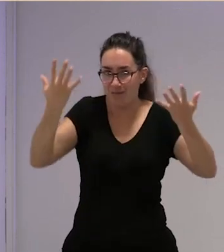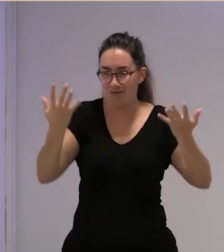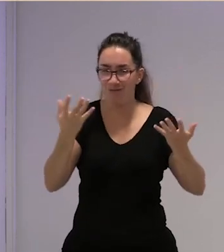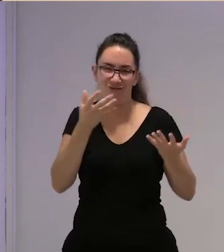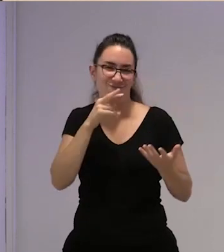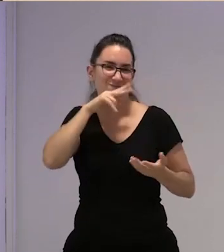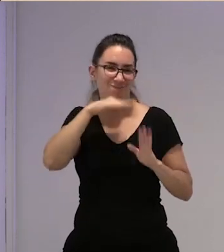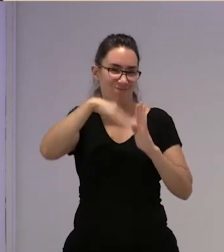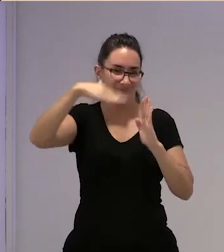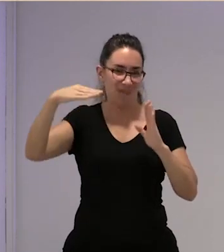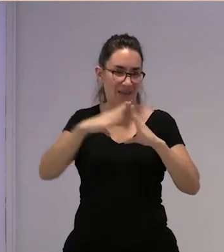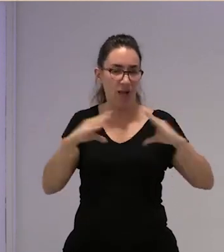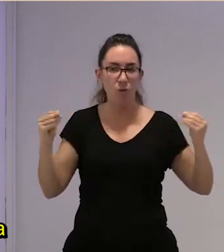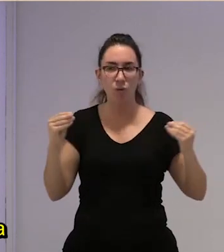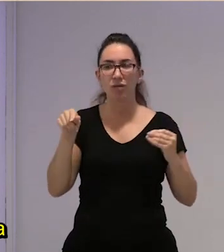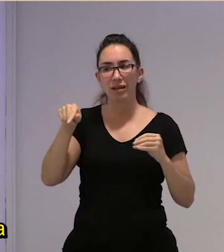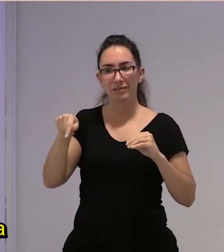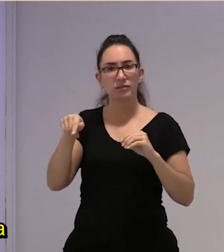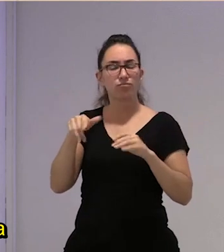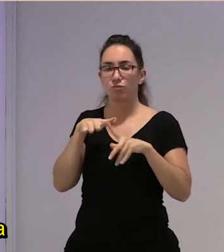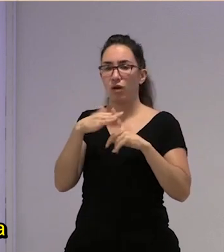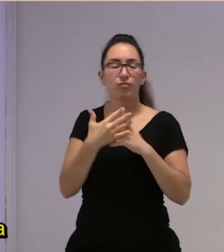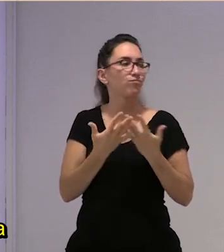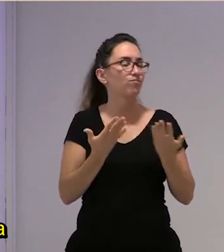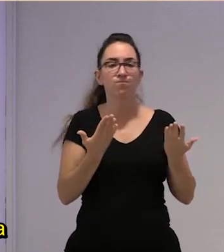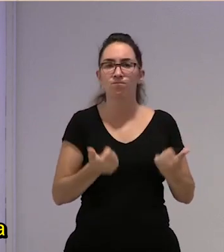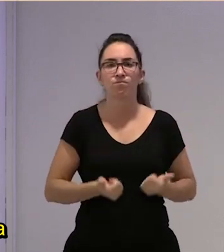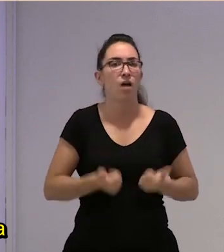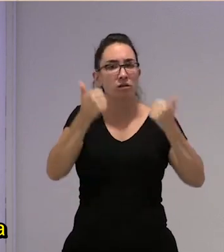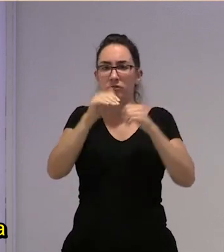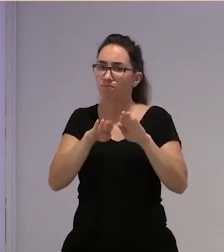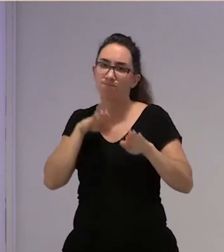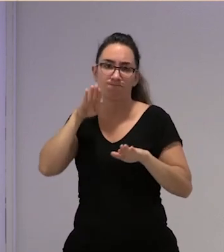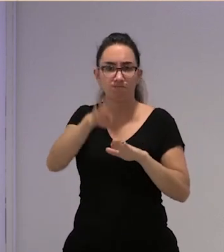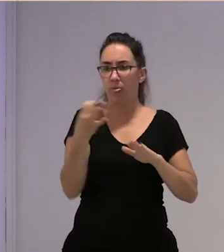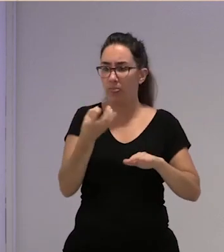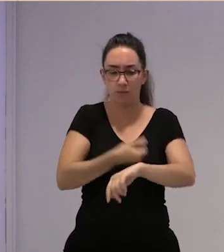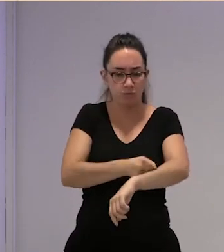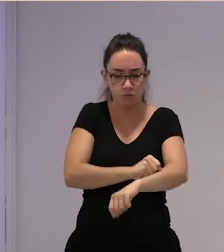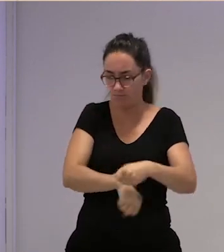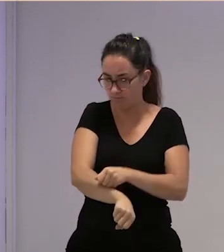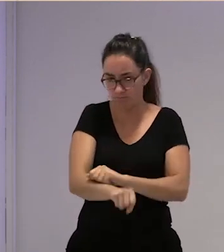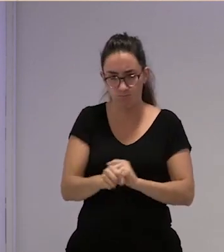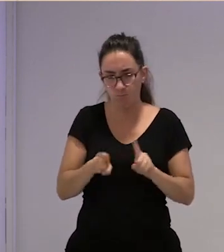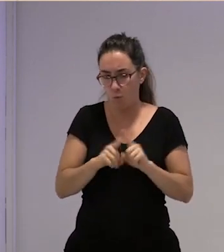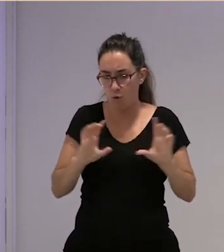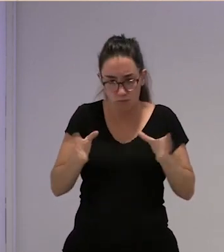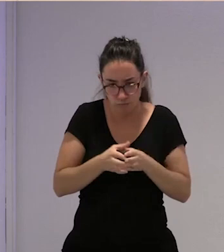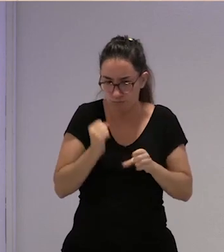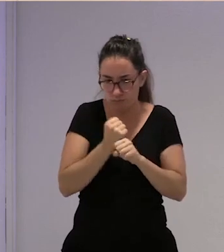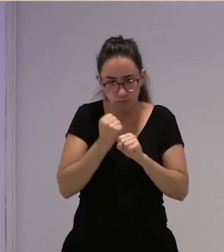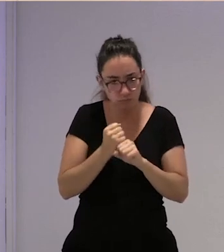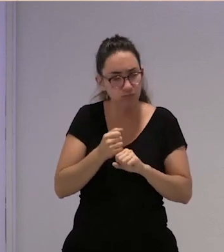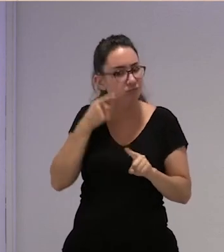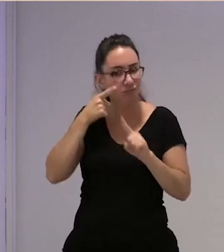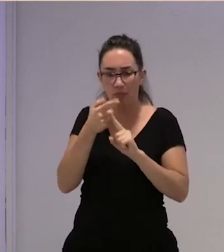algo ¿cómo fue aquel paso de decir esto ya no puede ser tenemos que ponernos manos a la obra para denunciar lo que está pasando a una costa de quedaros